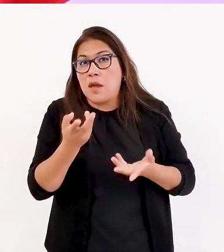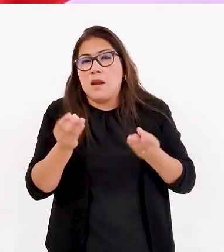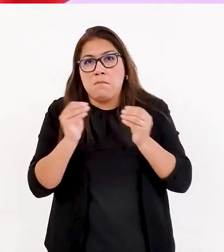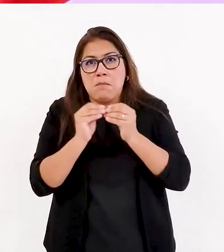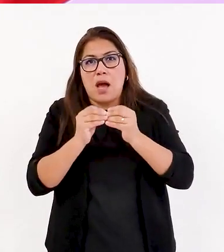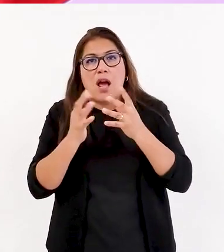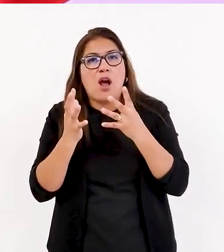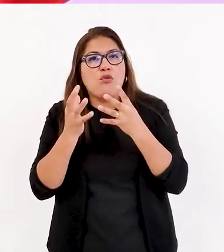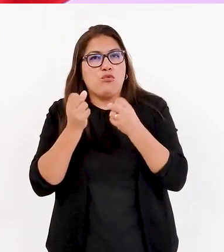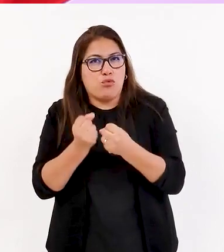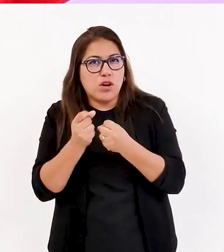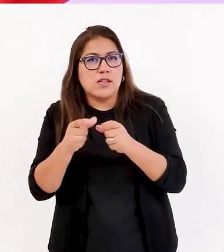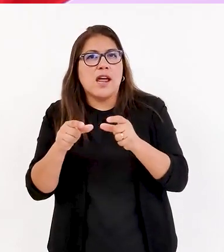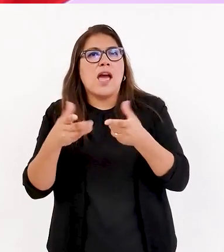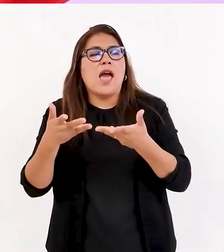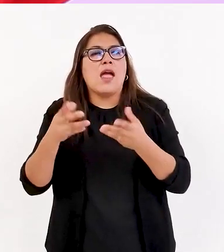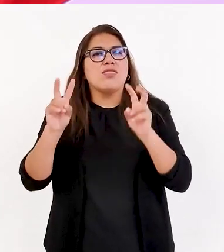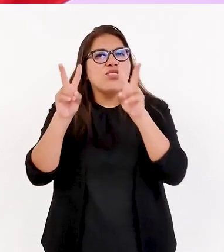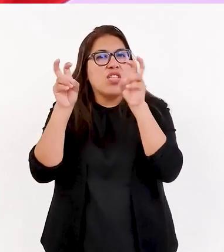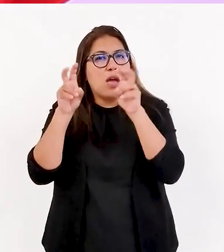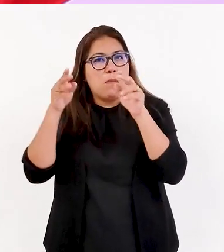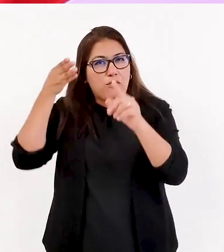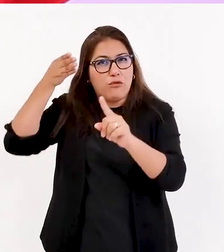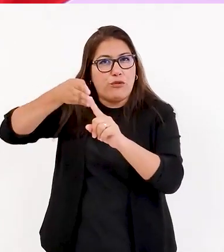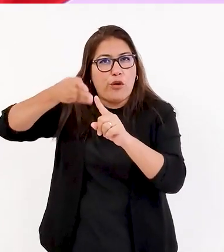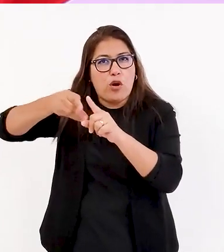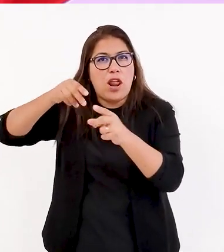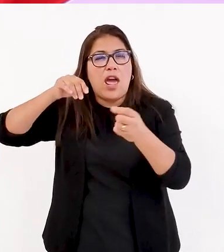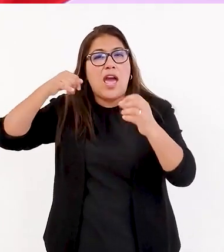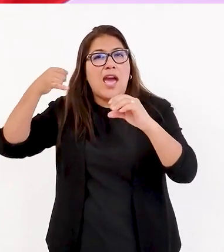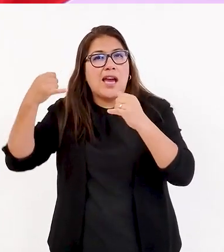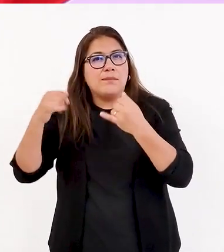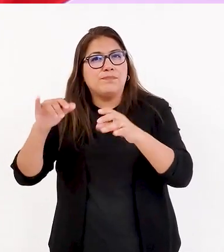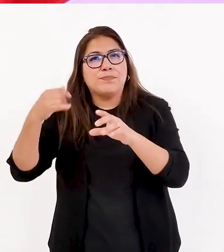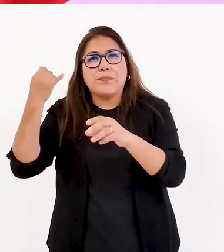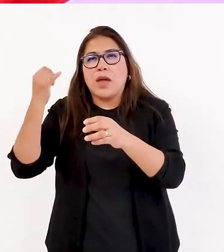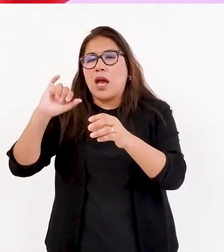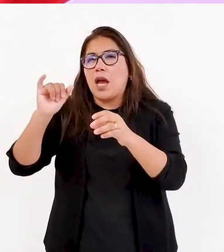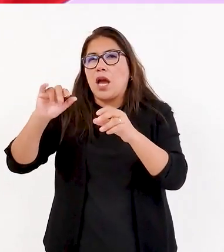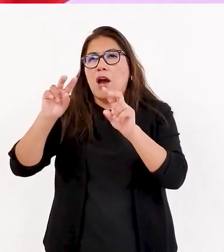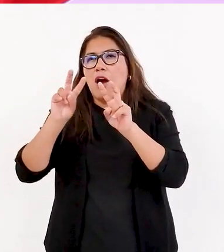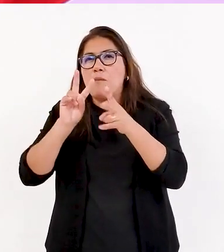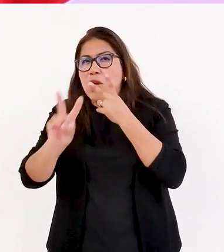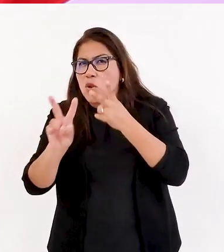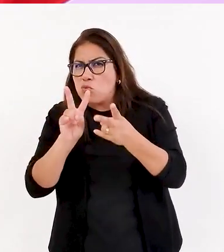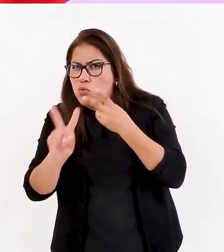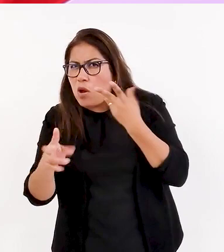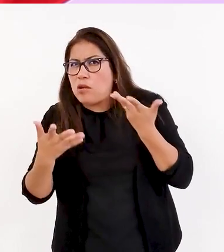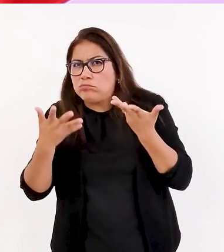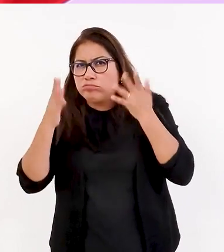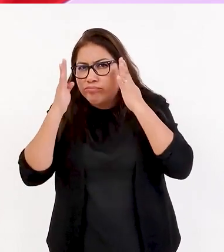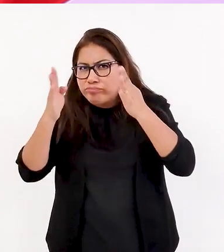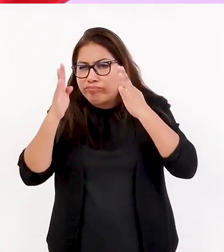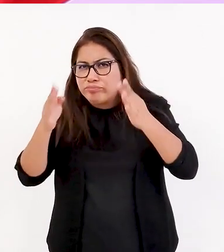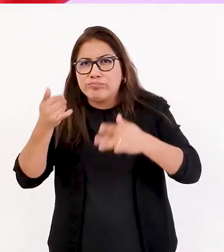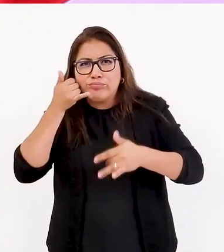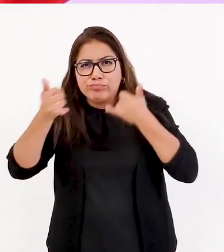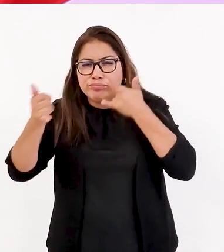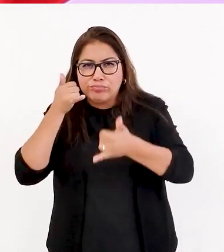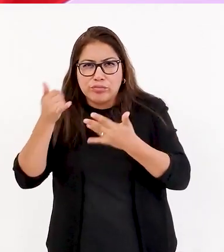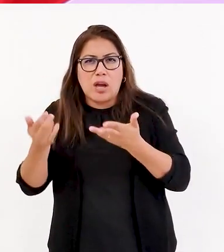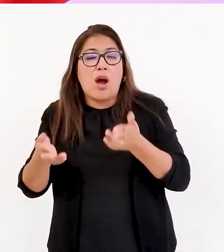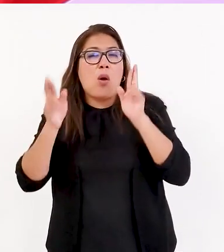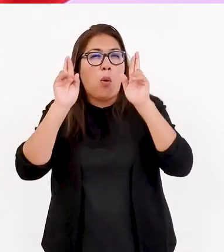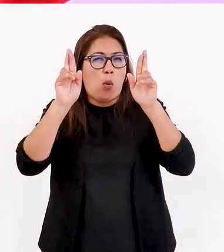virtual, ¿no? O de plataforma, pero también la parte presencial. Esperemos que podamos tener como